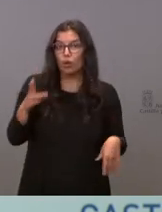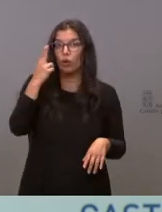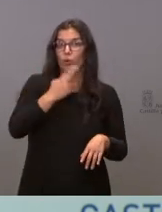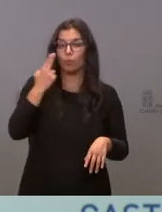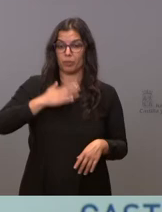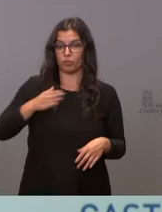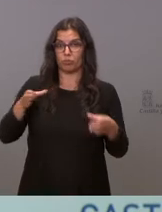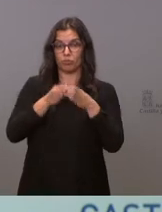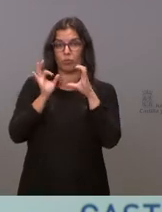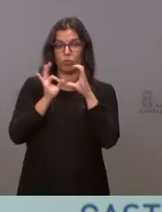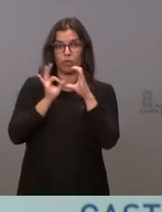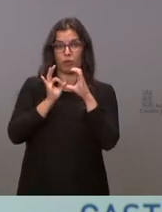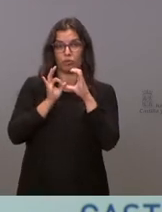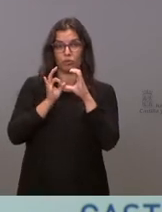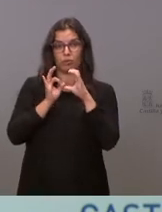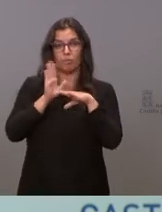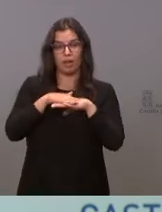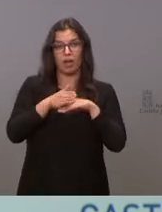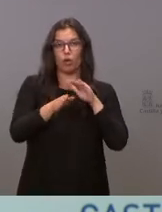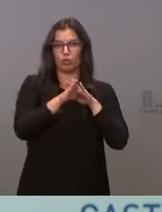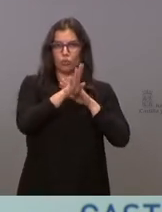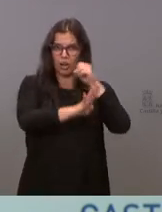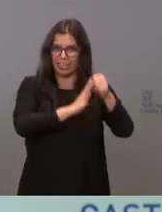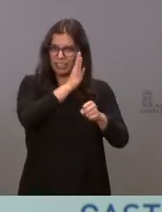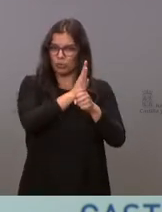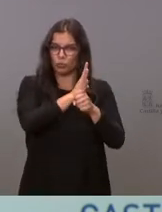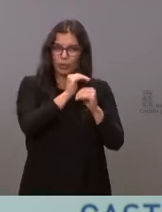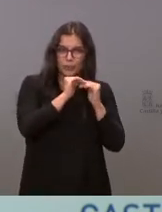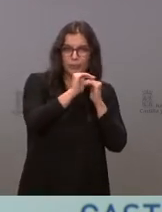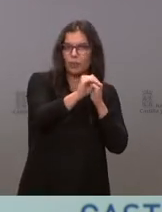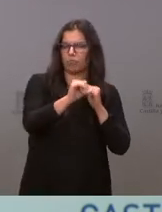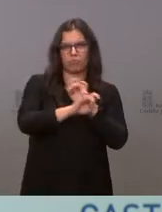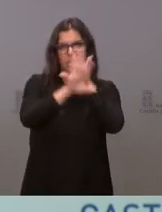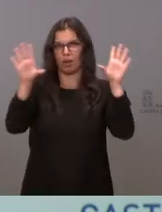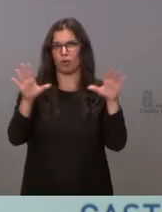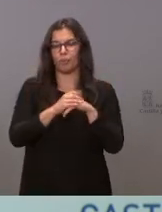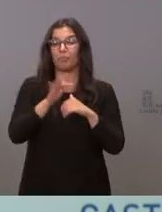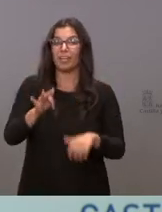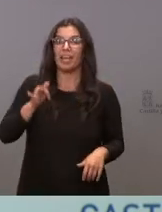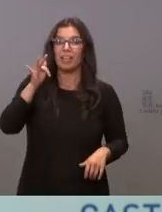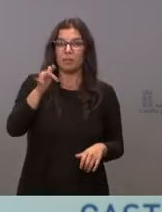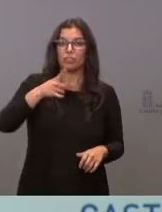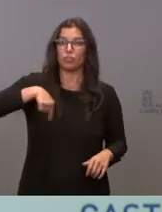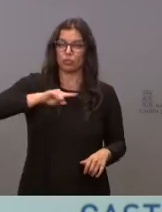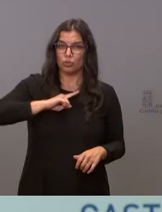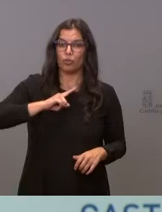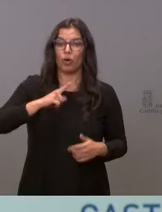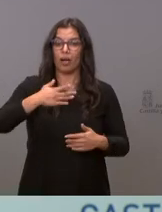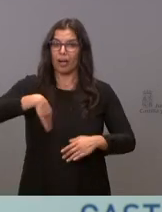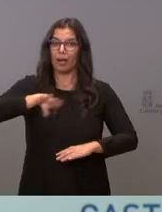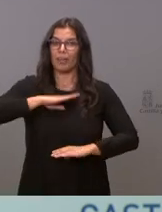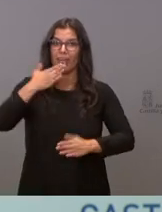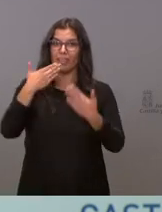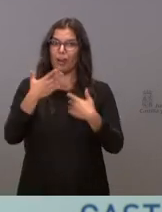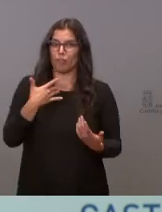de Ciudadanos con la continuidad de legislatura es absoluto. Pero es que, además, nosotros tenemos capacidad de diálogo y